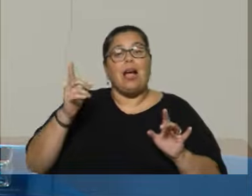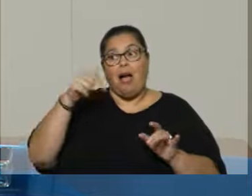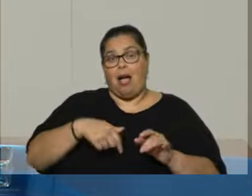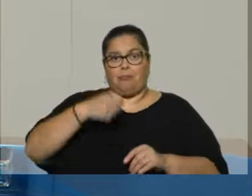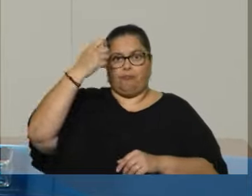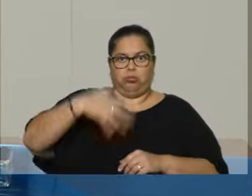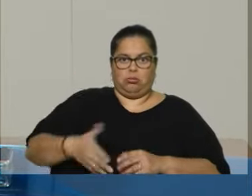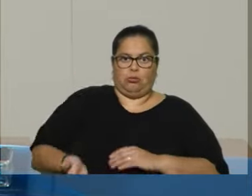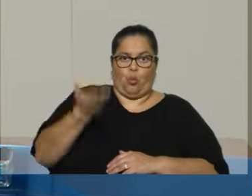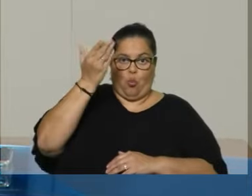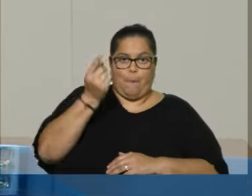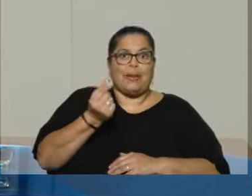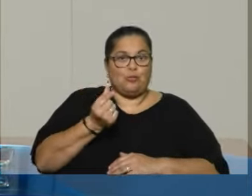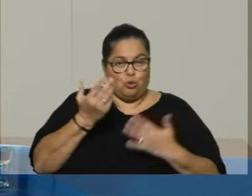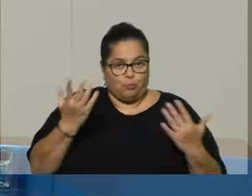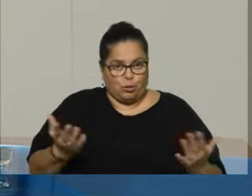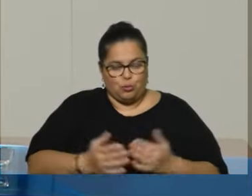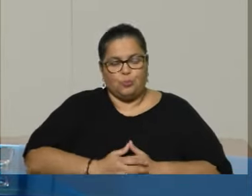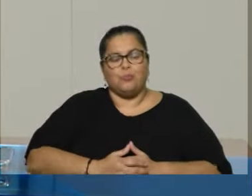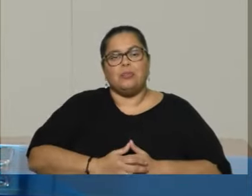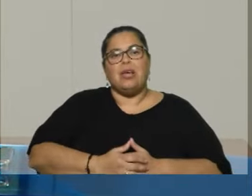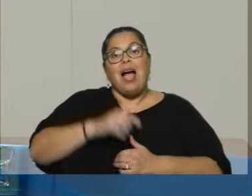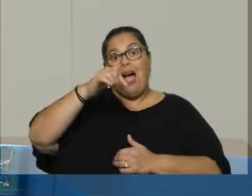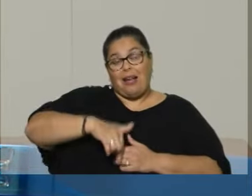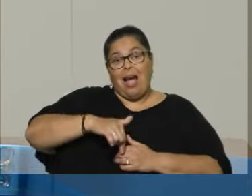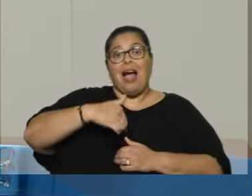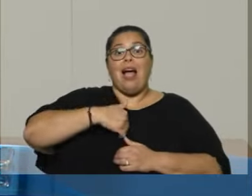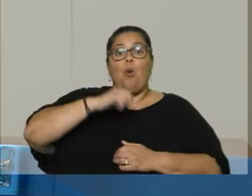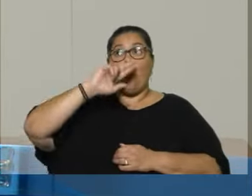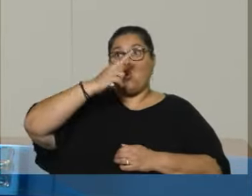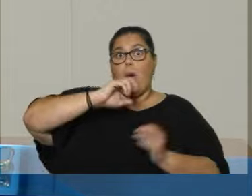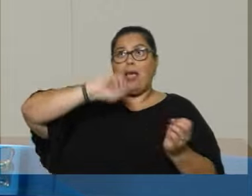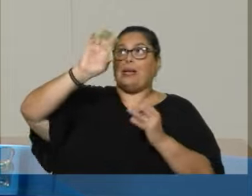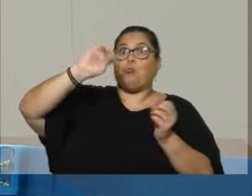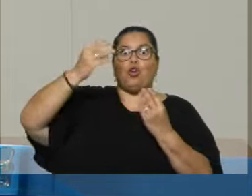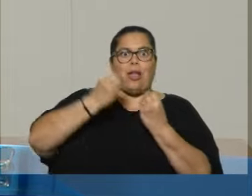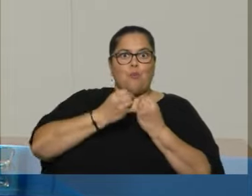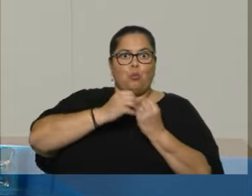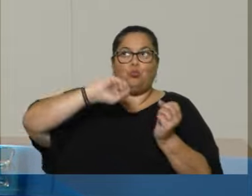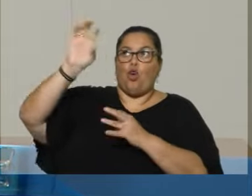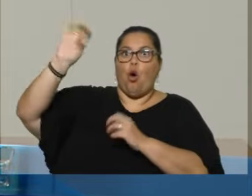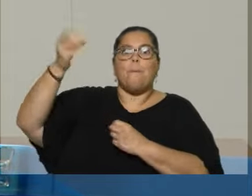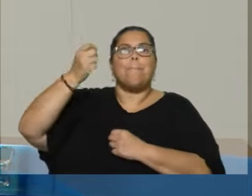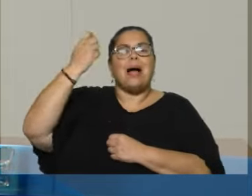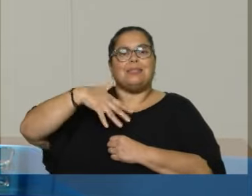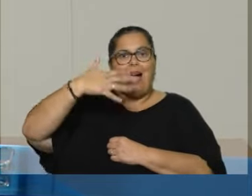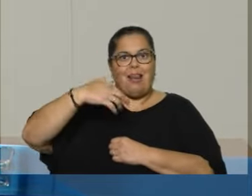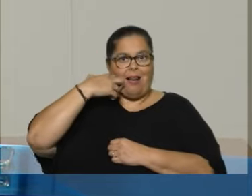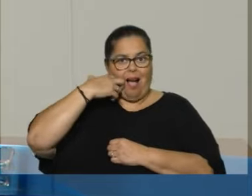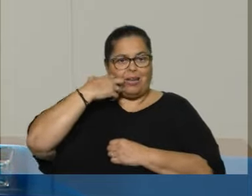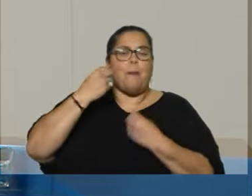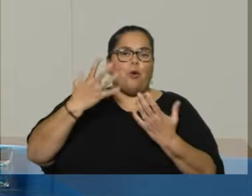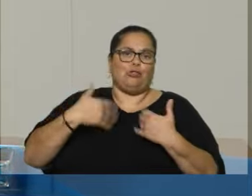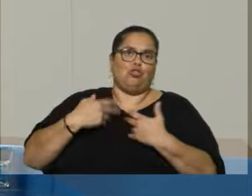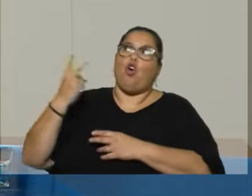exporta mucho nuestra carne, que es más cara, al exterior. Seguramente hay otros efectos y algunos impactos que vendrán más adelante. Pero hasta acá,